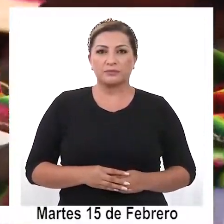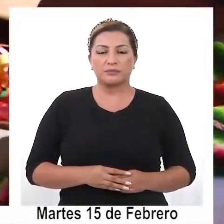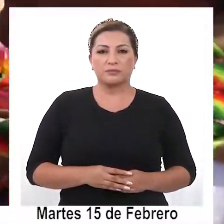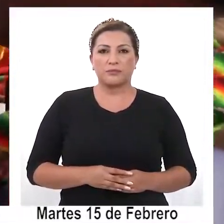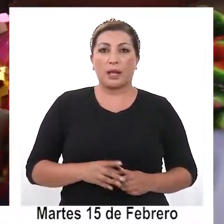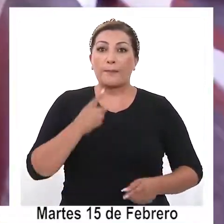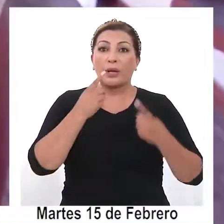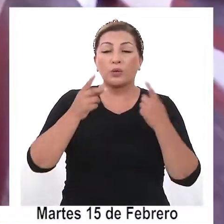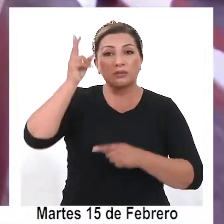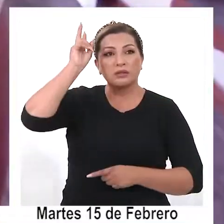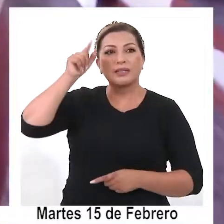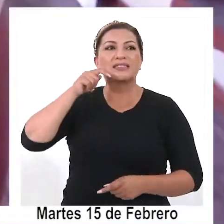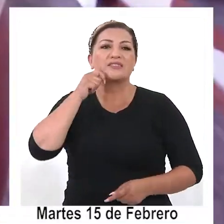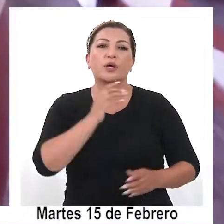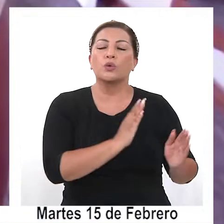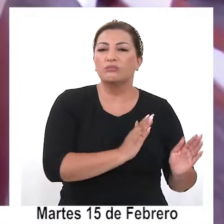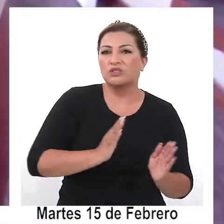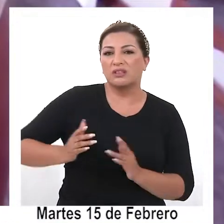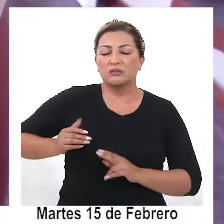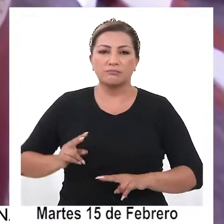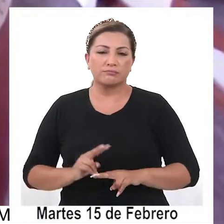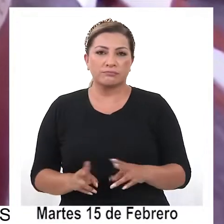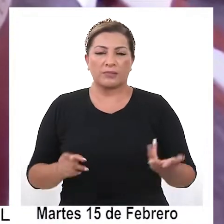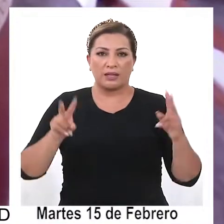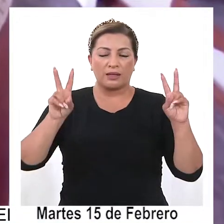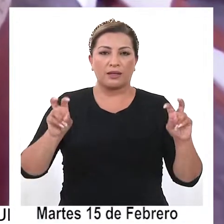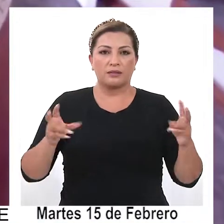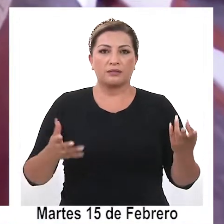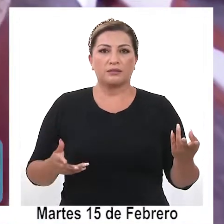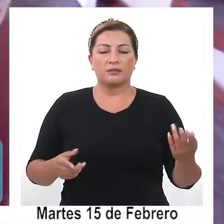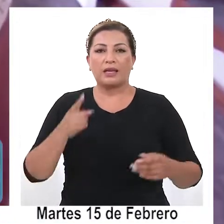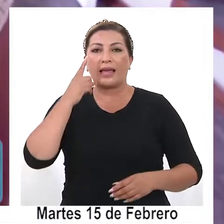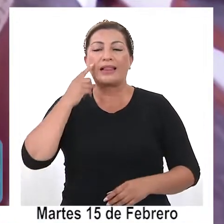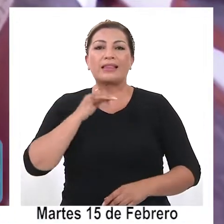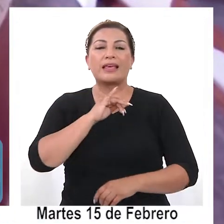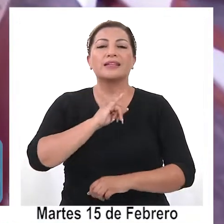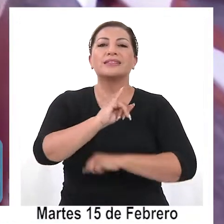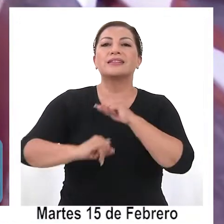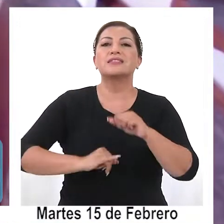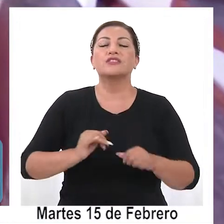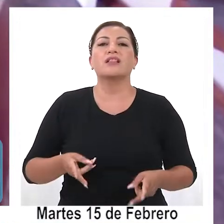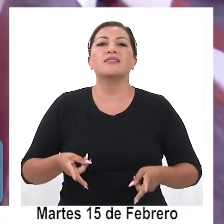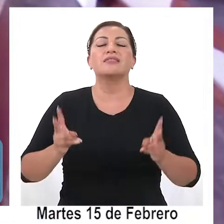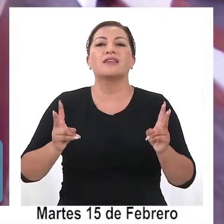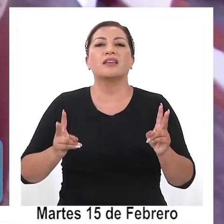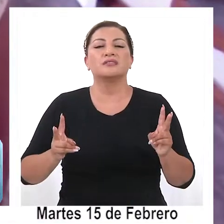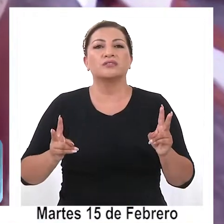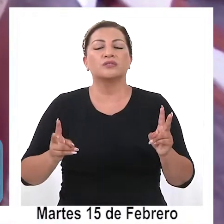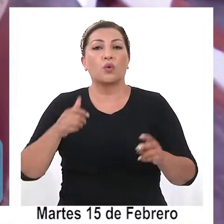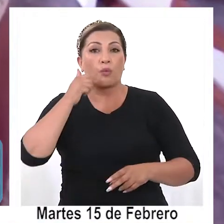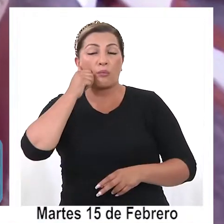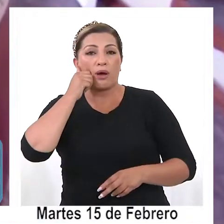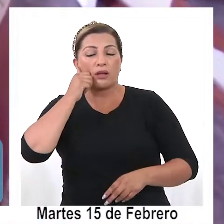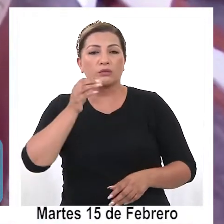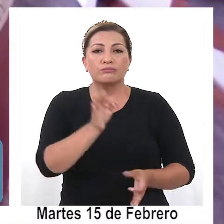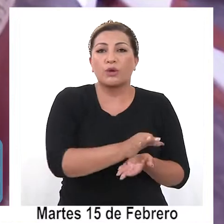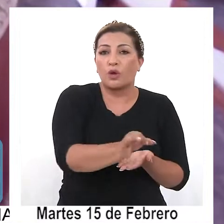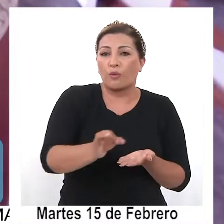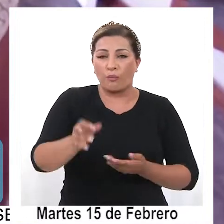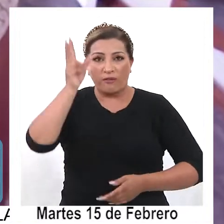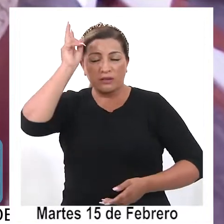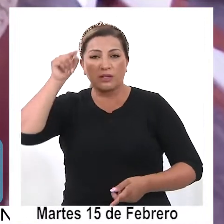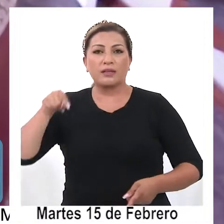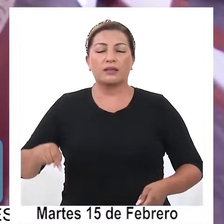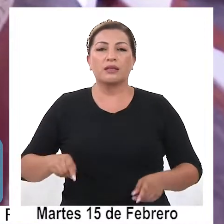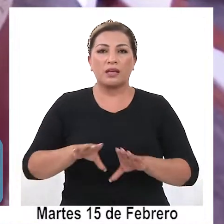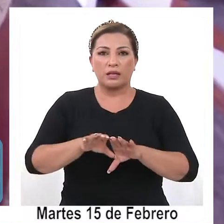consulta indígena es un proceso que se hace en el marco del derecho internacional de los derechos humanos, de los pueblos originarios que se encuentra contemplado